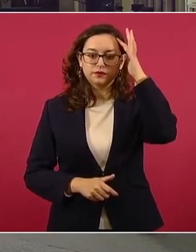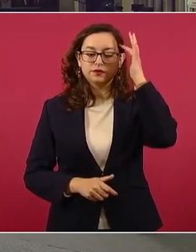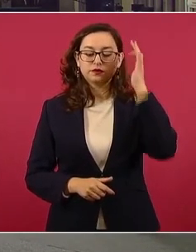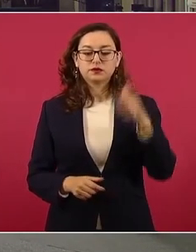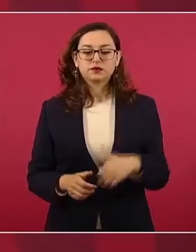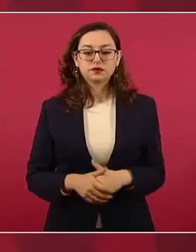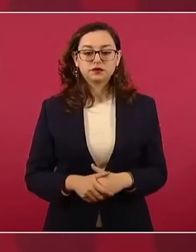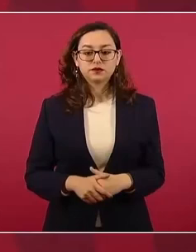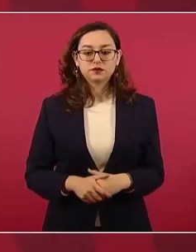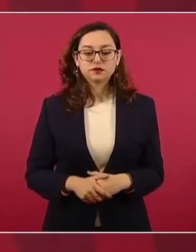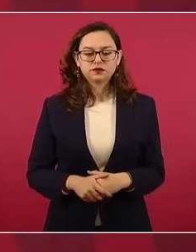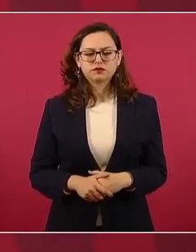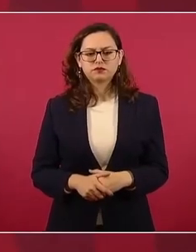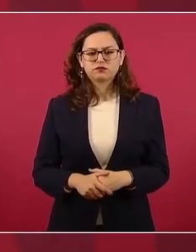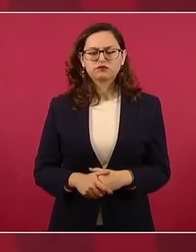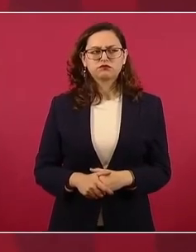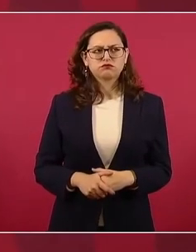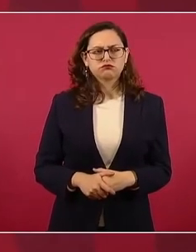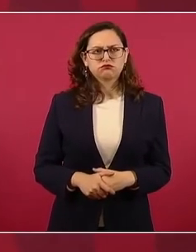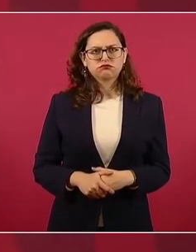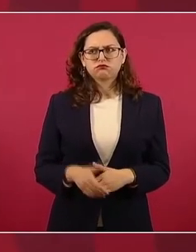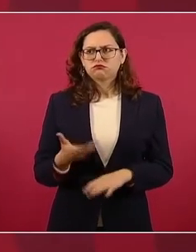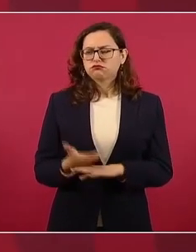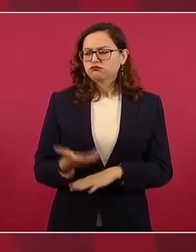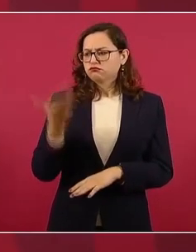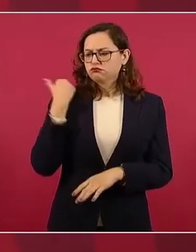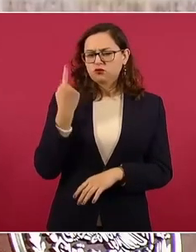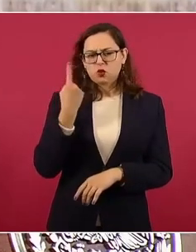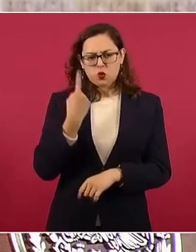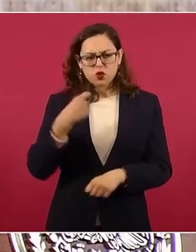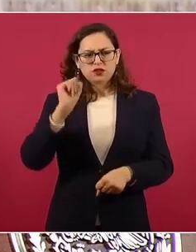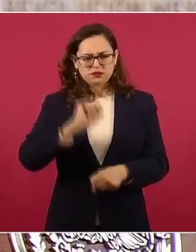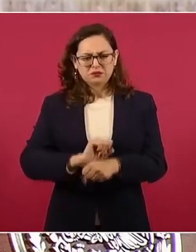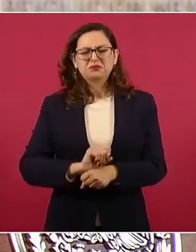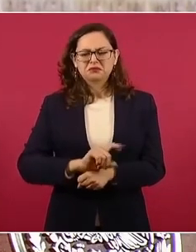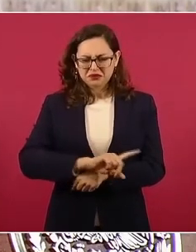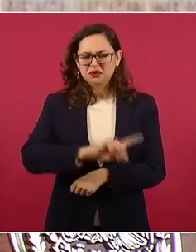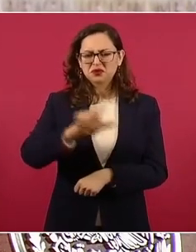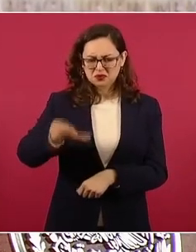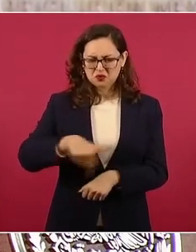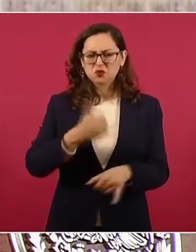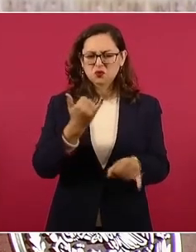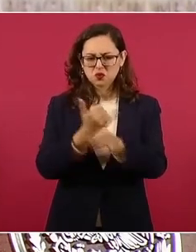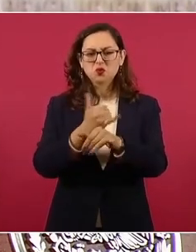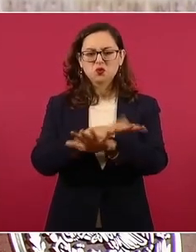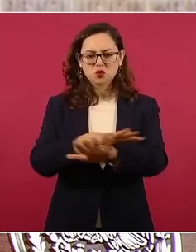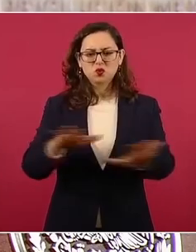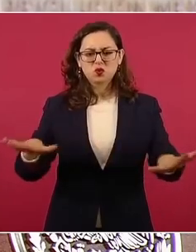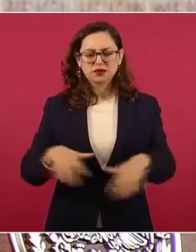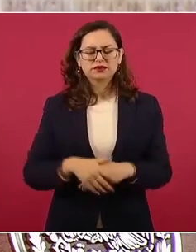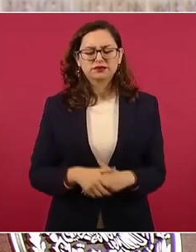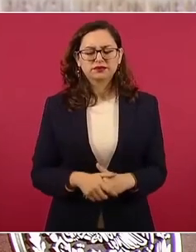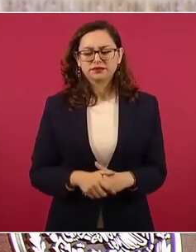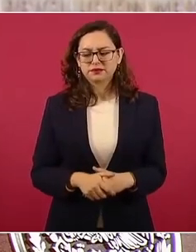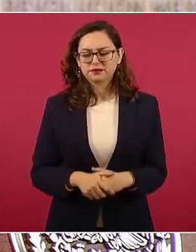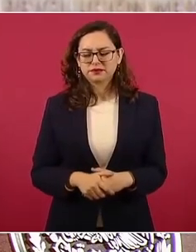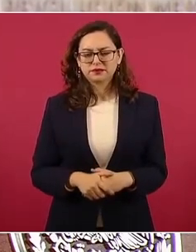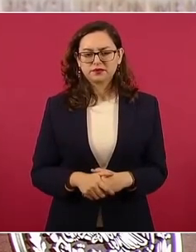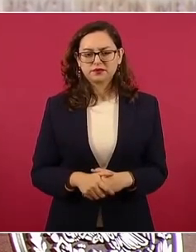Hace como una semana, ya les informan, sobre todo